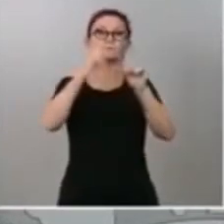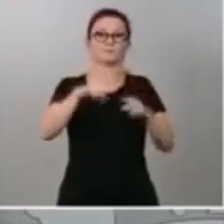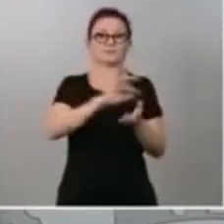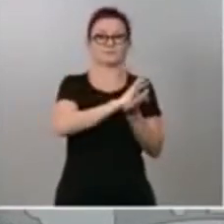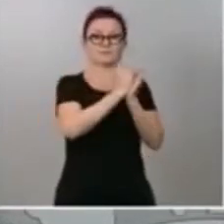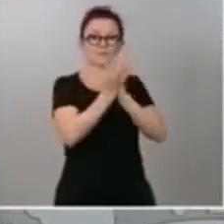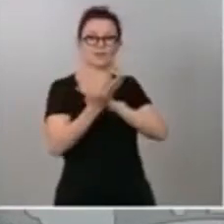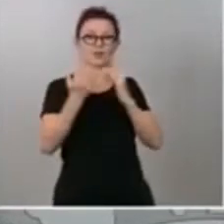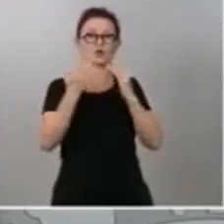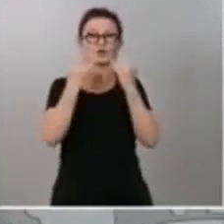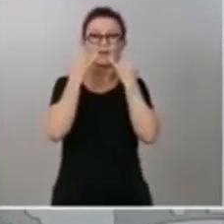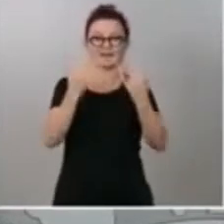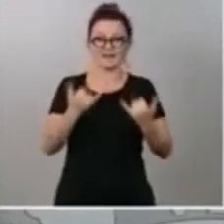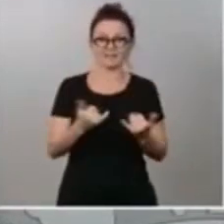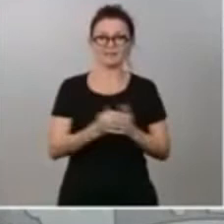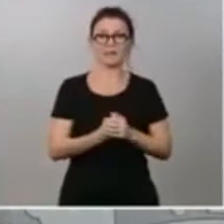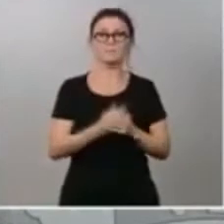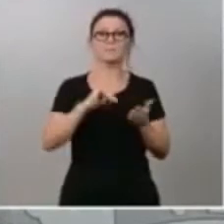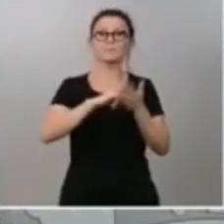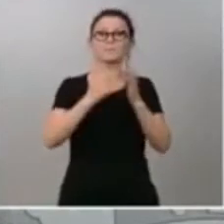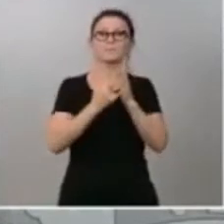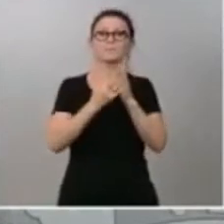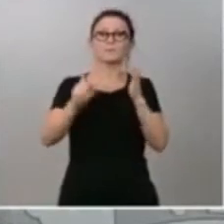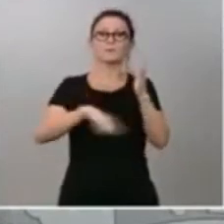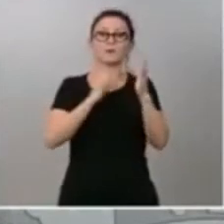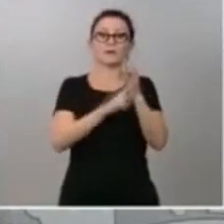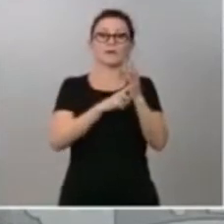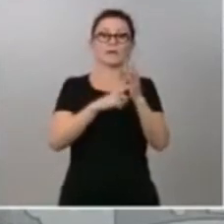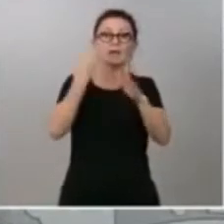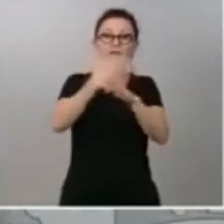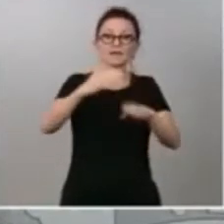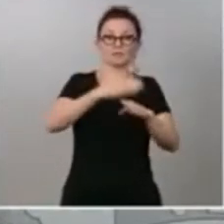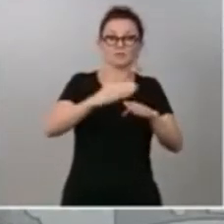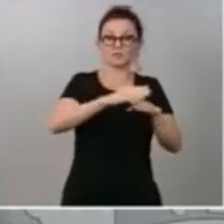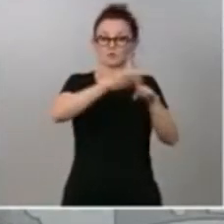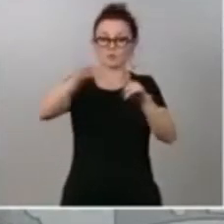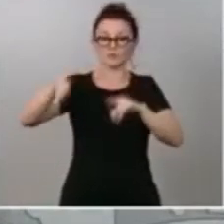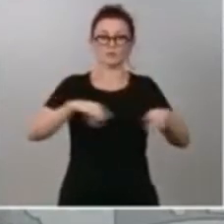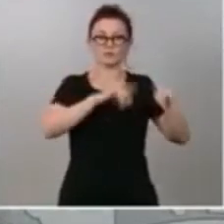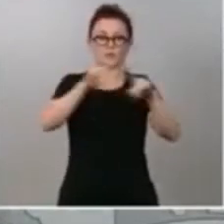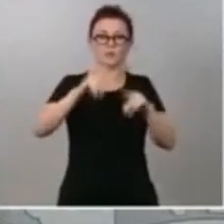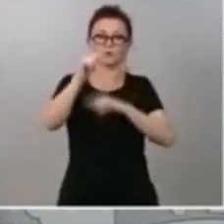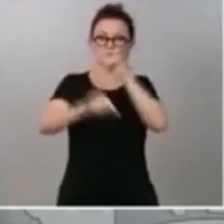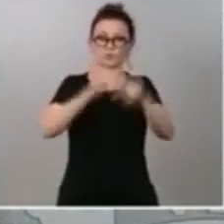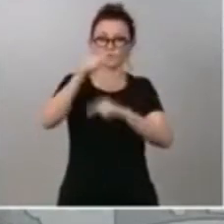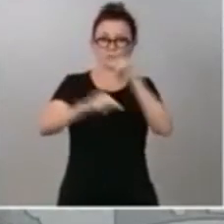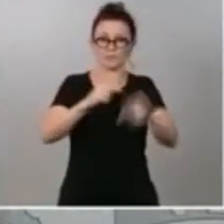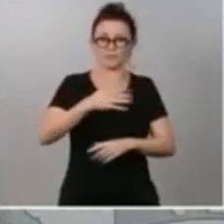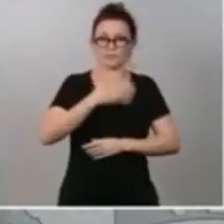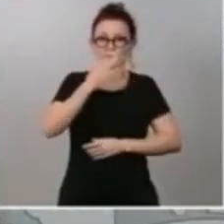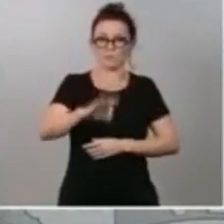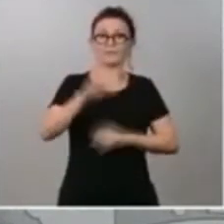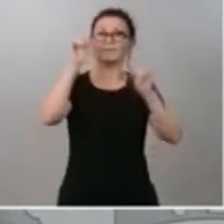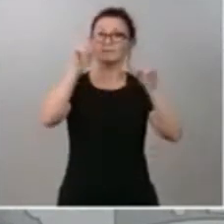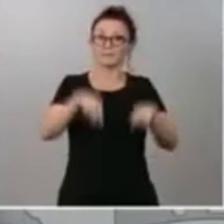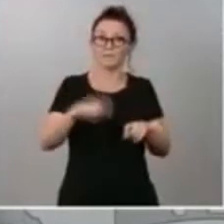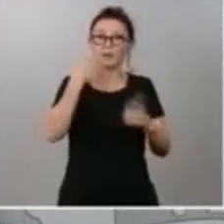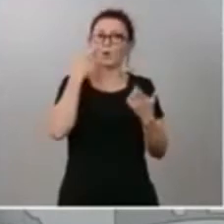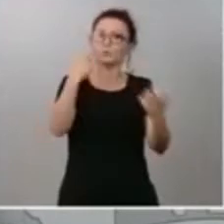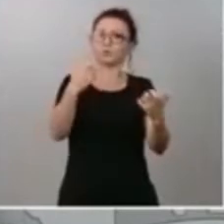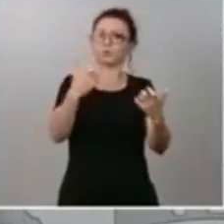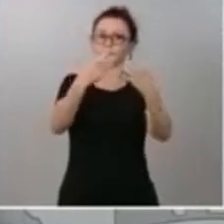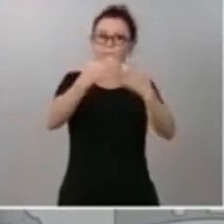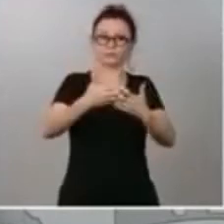Hemos impulsado el proyecto de ley de residuos y suelos contaminantes. El plan de impulso de la cadena de valor de la industria de la automoción hacia una movilidad